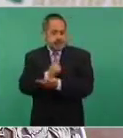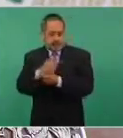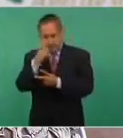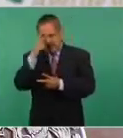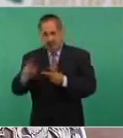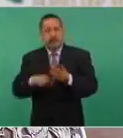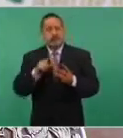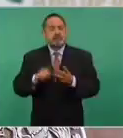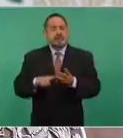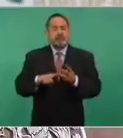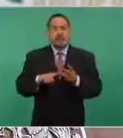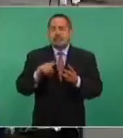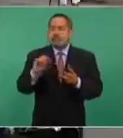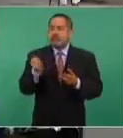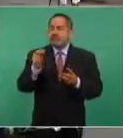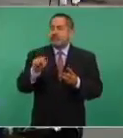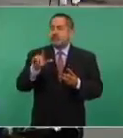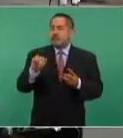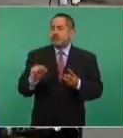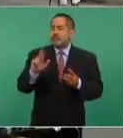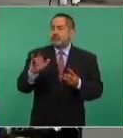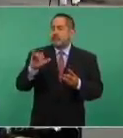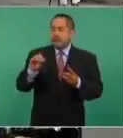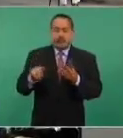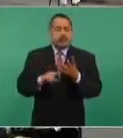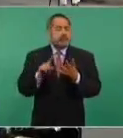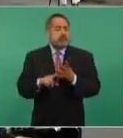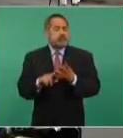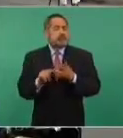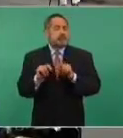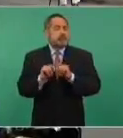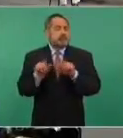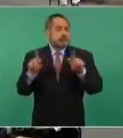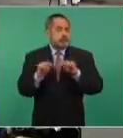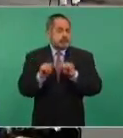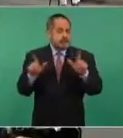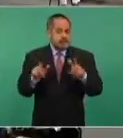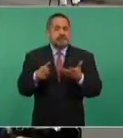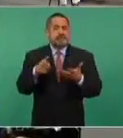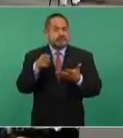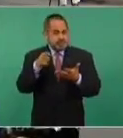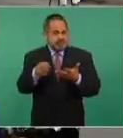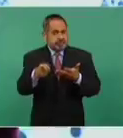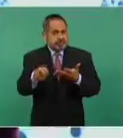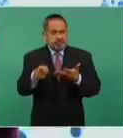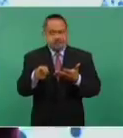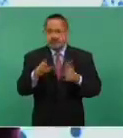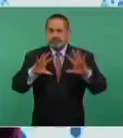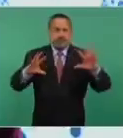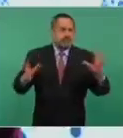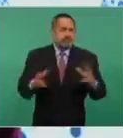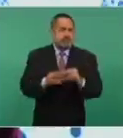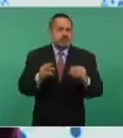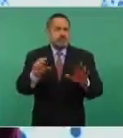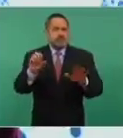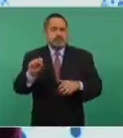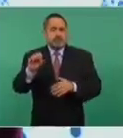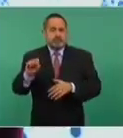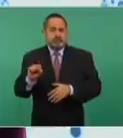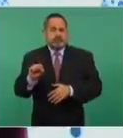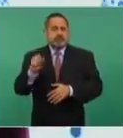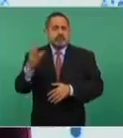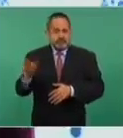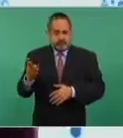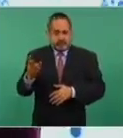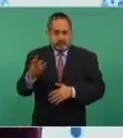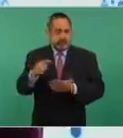en San Luis, Río Colorado, y en Tlaxcala. Para dar un total de 63 centros de justicia